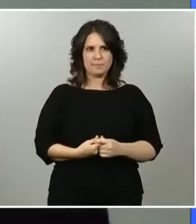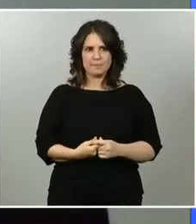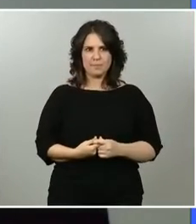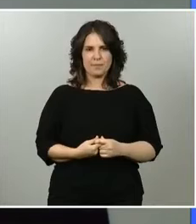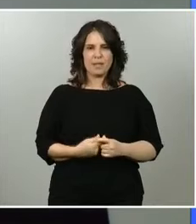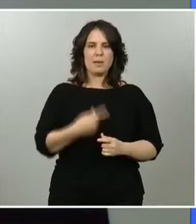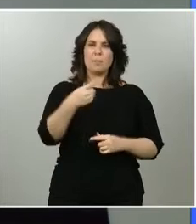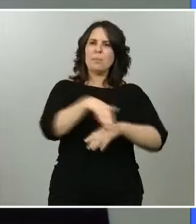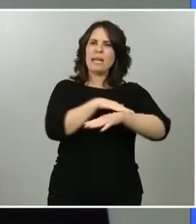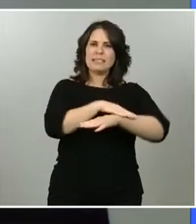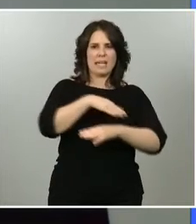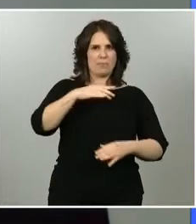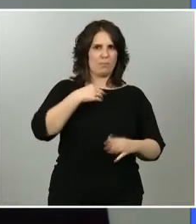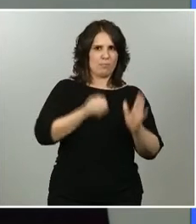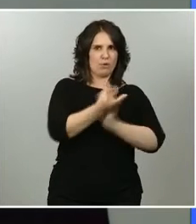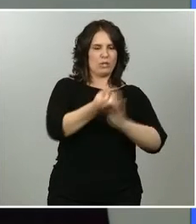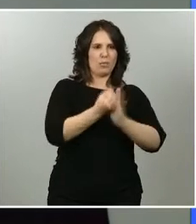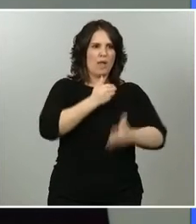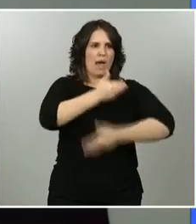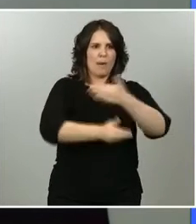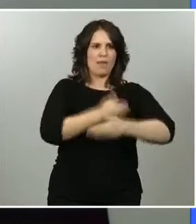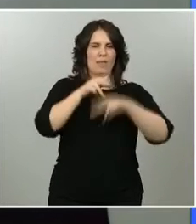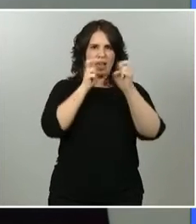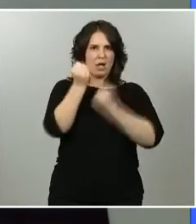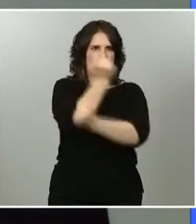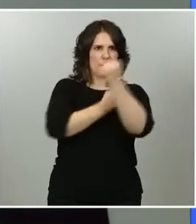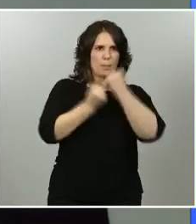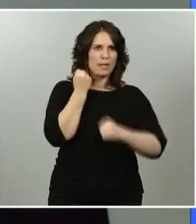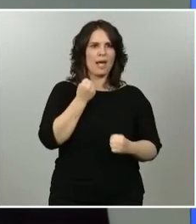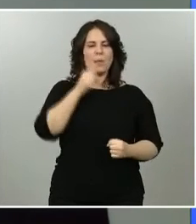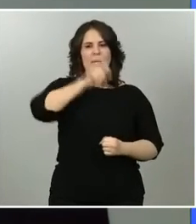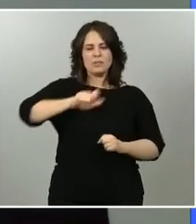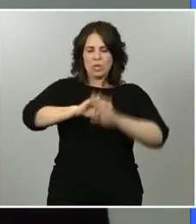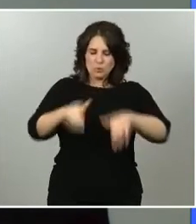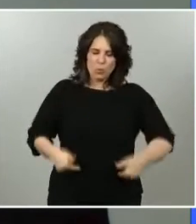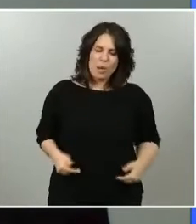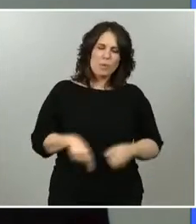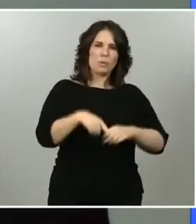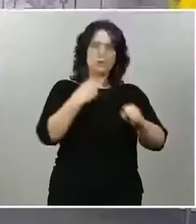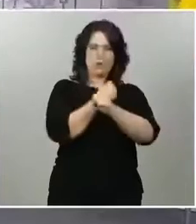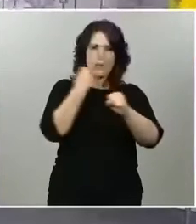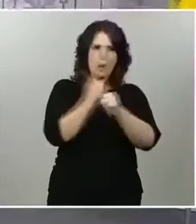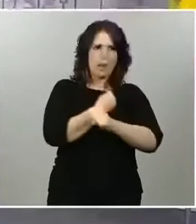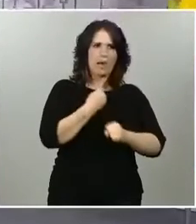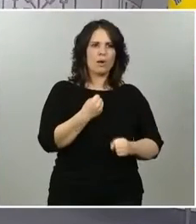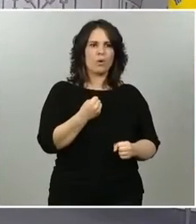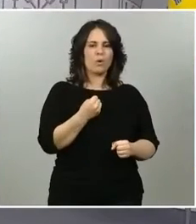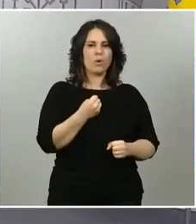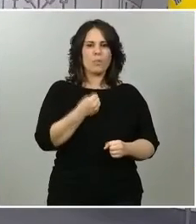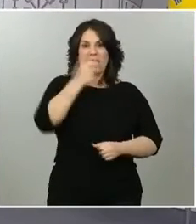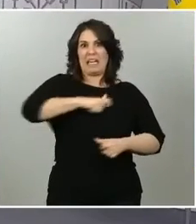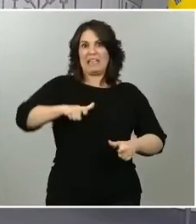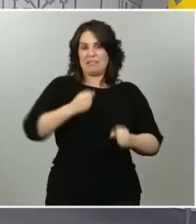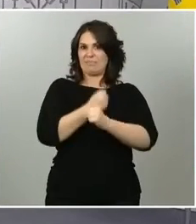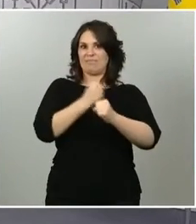la reactivación económica, cada vez la gente volverá más a su puesto de trabajo, habrá más gente que vuelva a trabajar, pero los